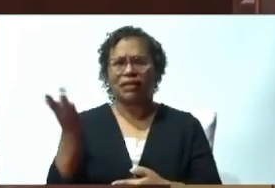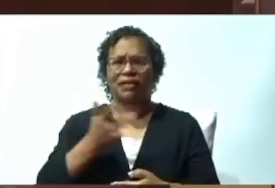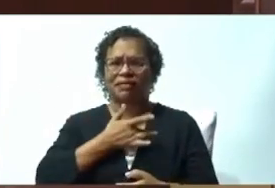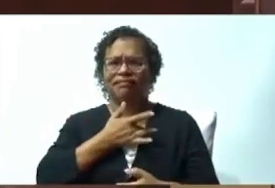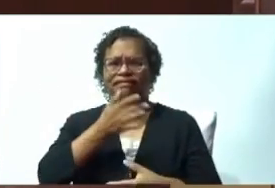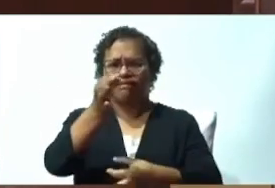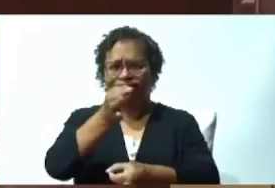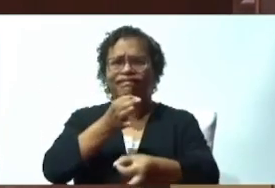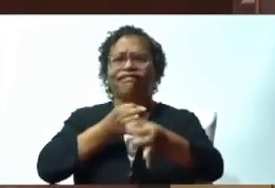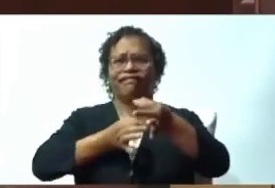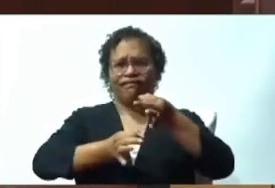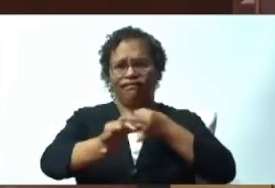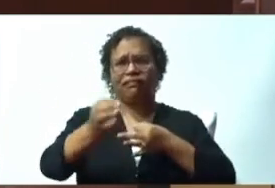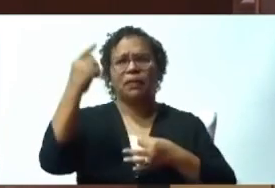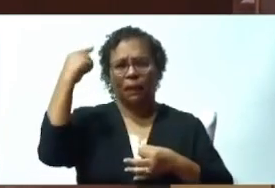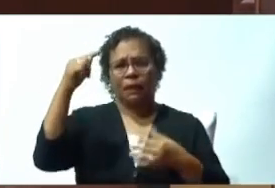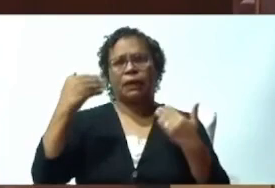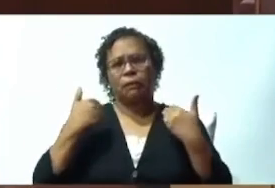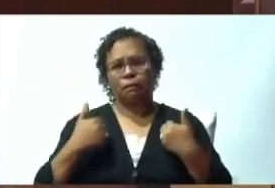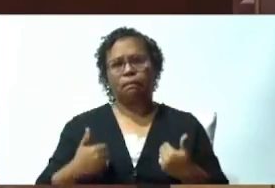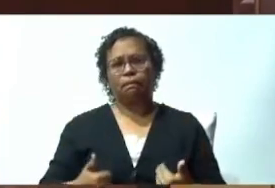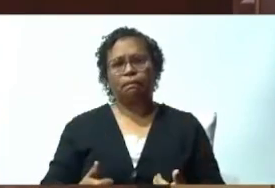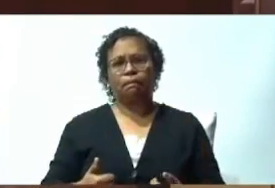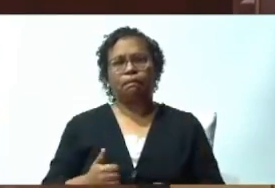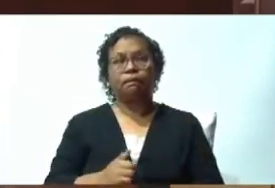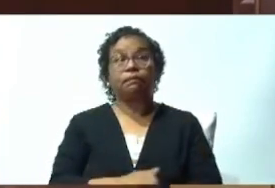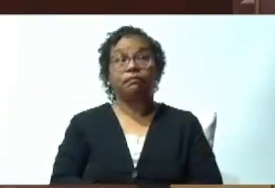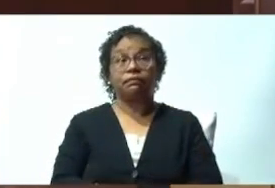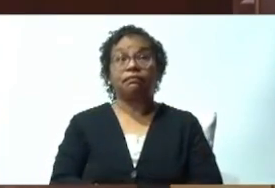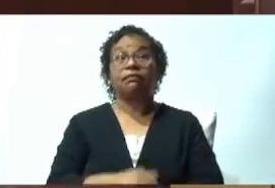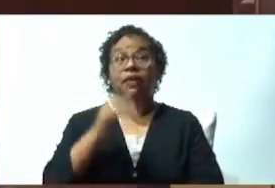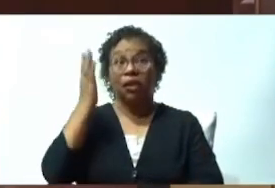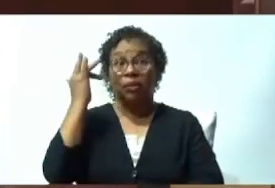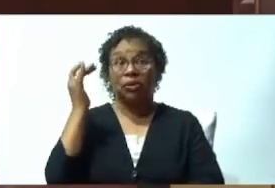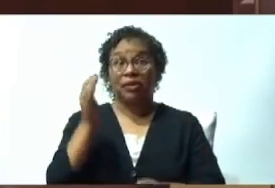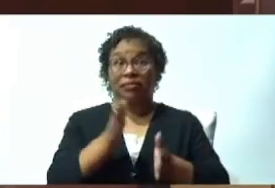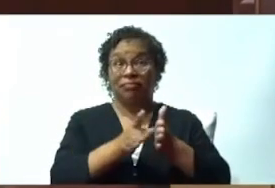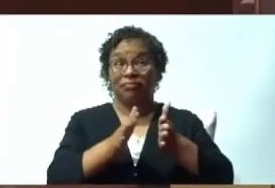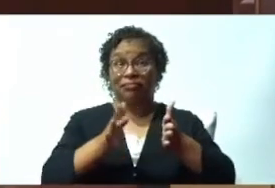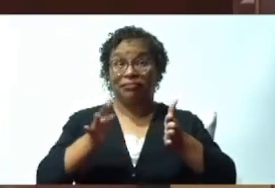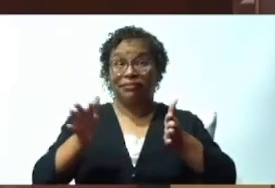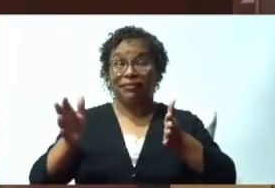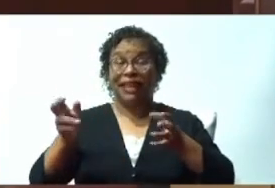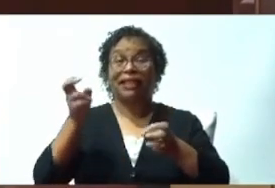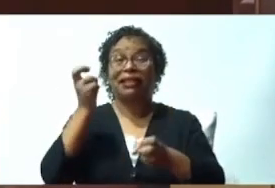reitero, un proceso muy difícil, muy duro.